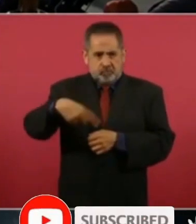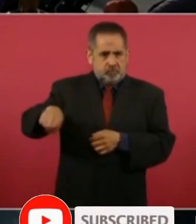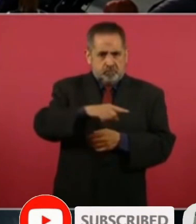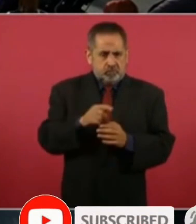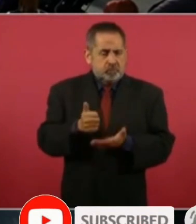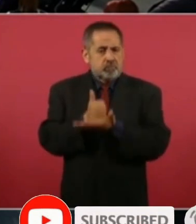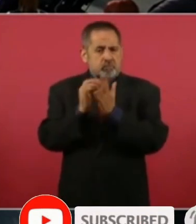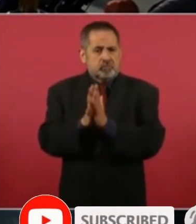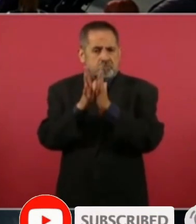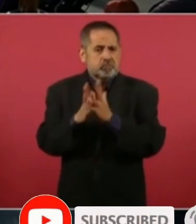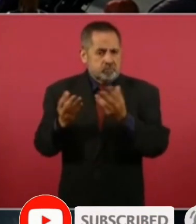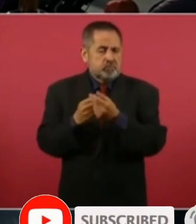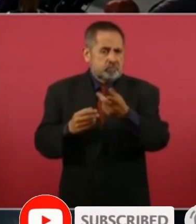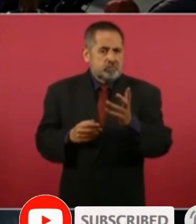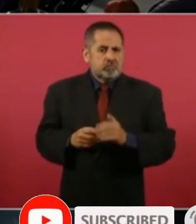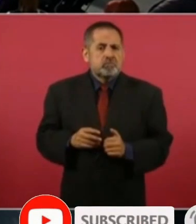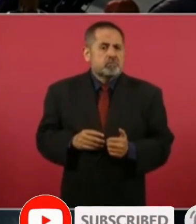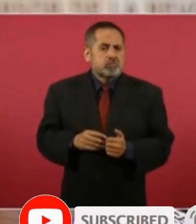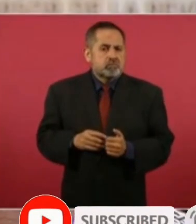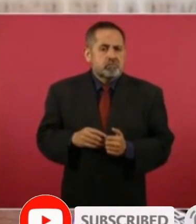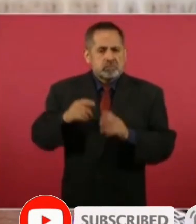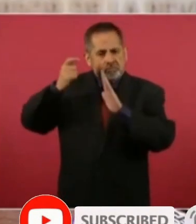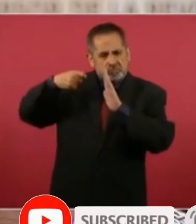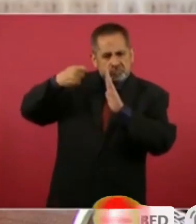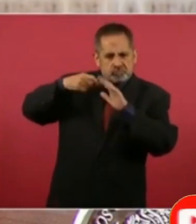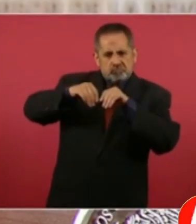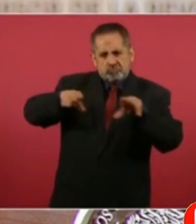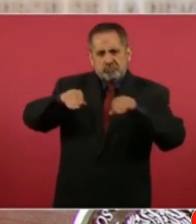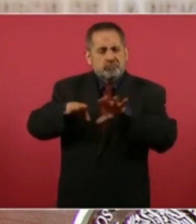un documental.